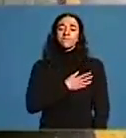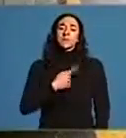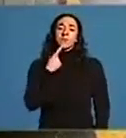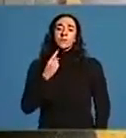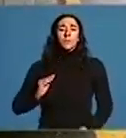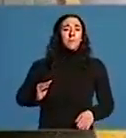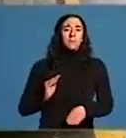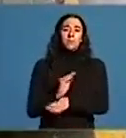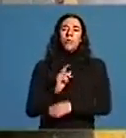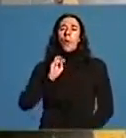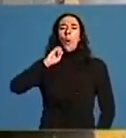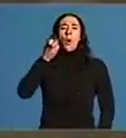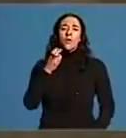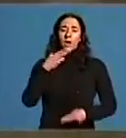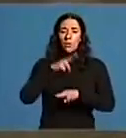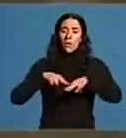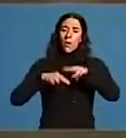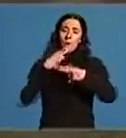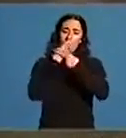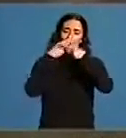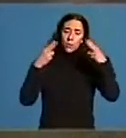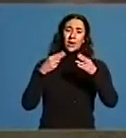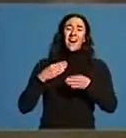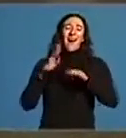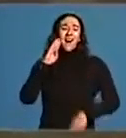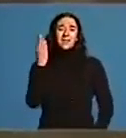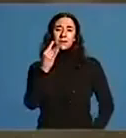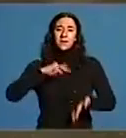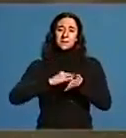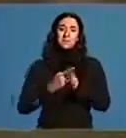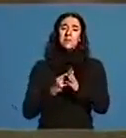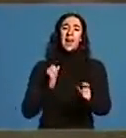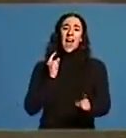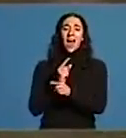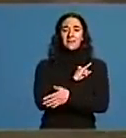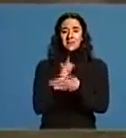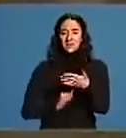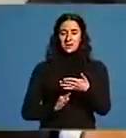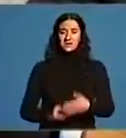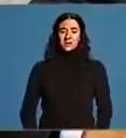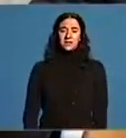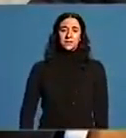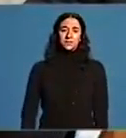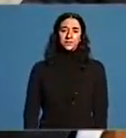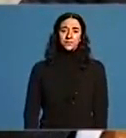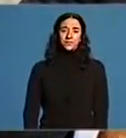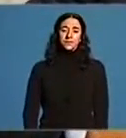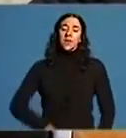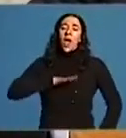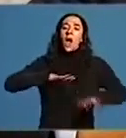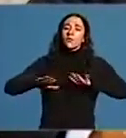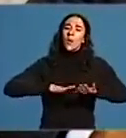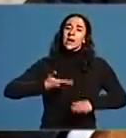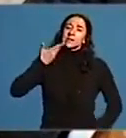inversións en obra pública que a institución levará a cabo a través do plan anticrise aprobado no pleno pasado mes de abril. Actuar dunha forma